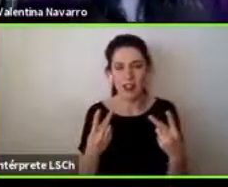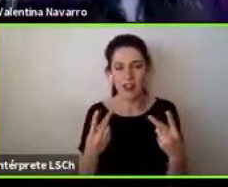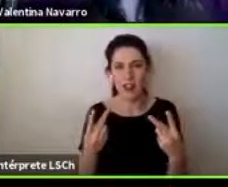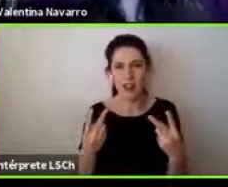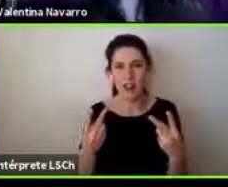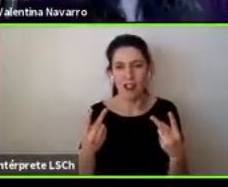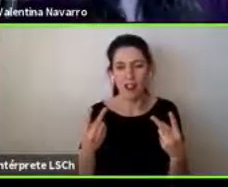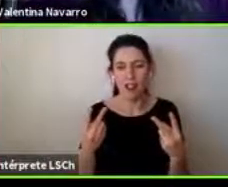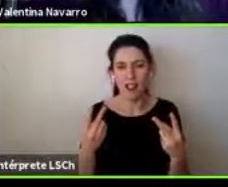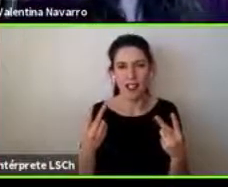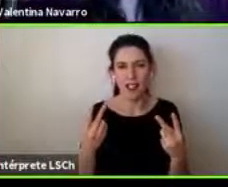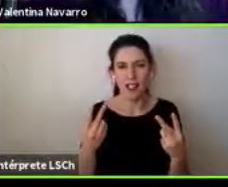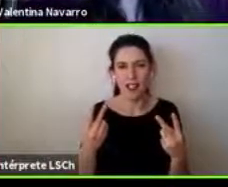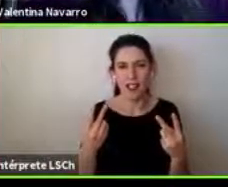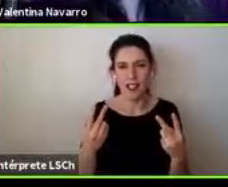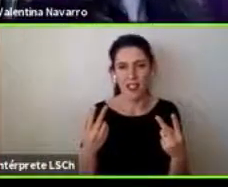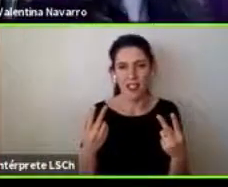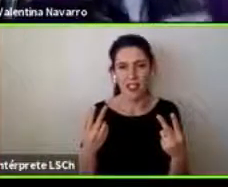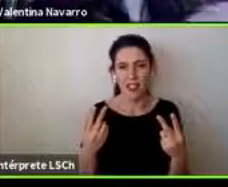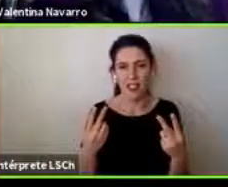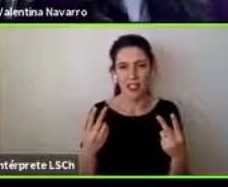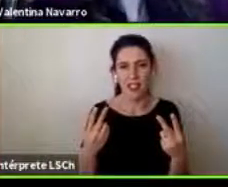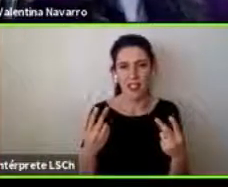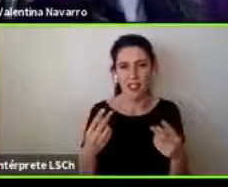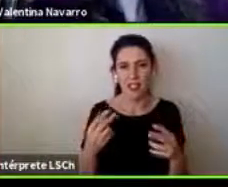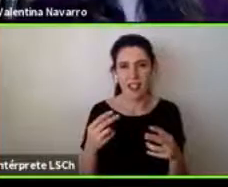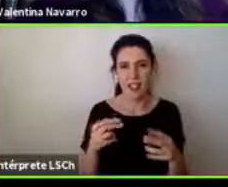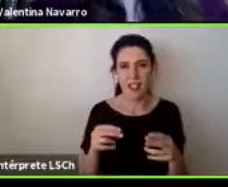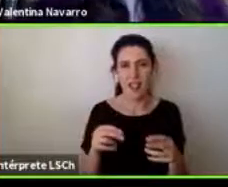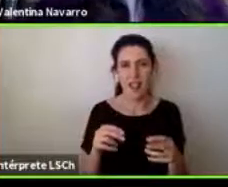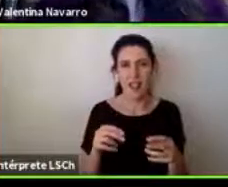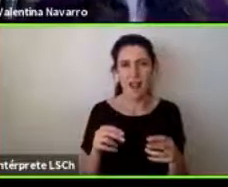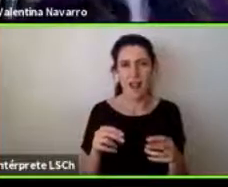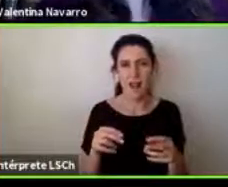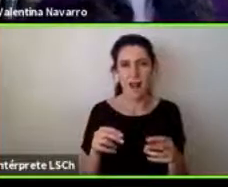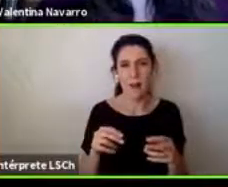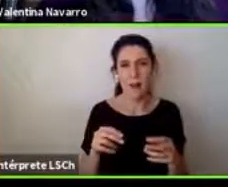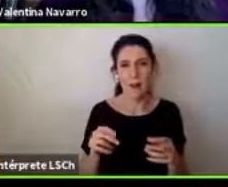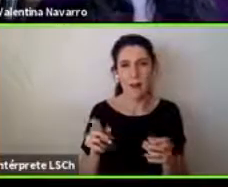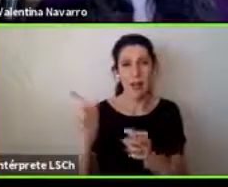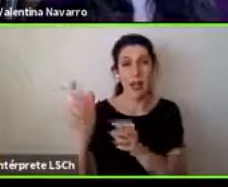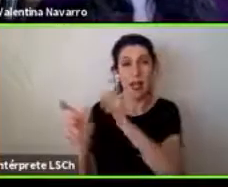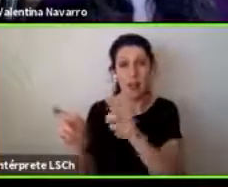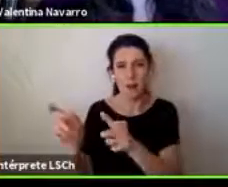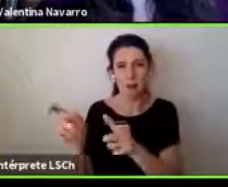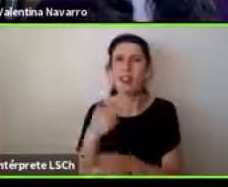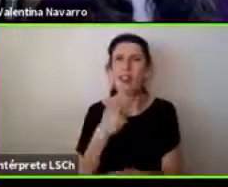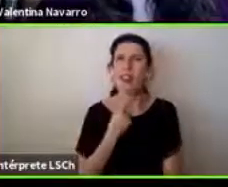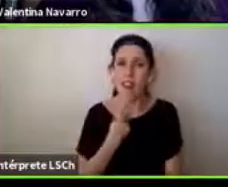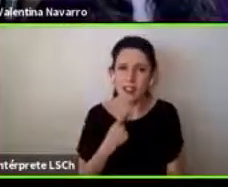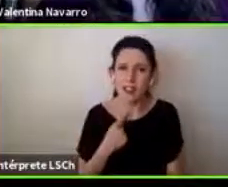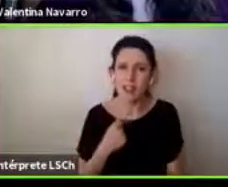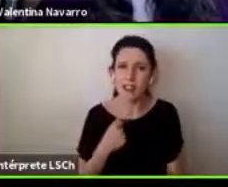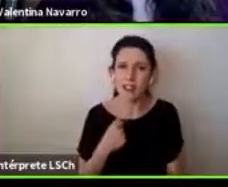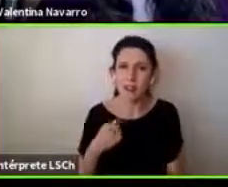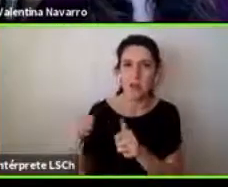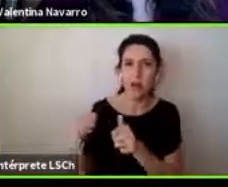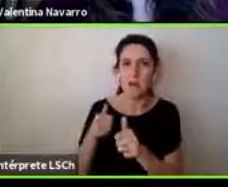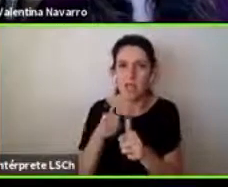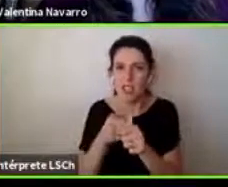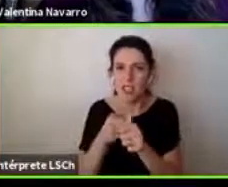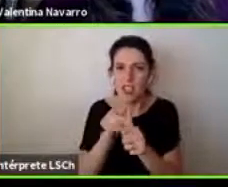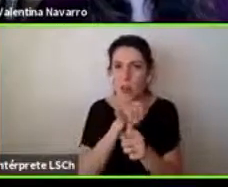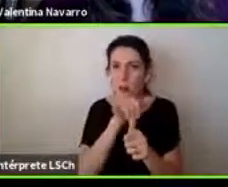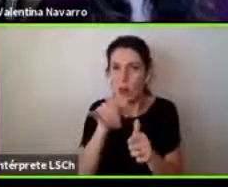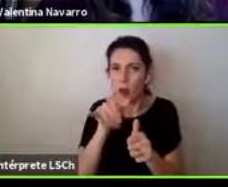instancia a la gente para después como ya empezar de a poco a a meterse en el tema creo que esa fue